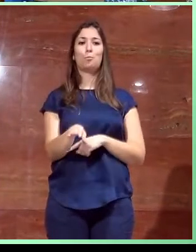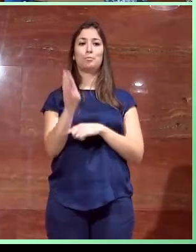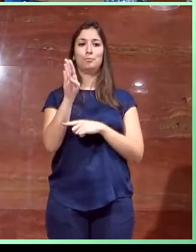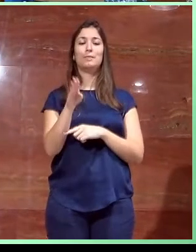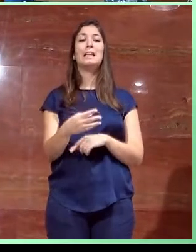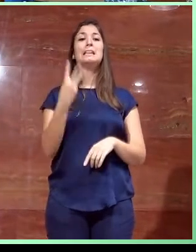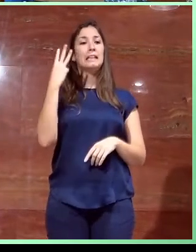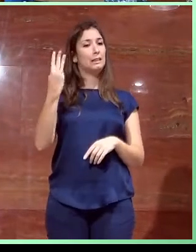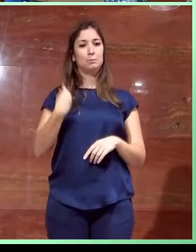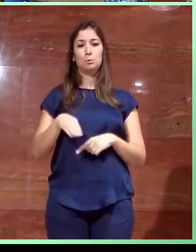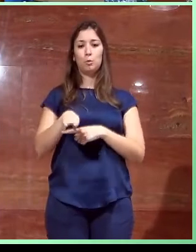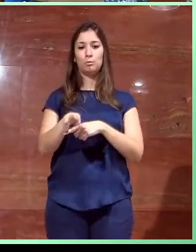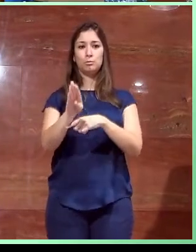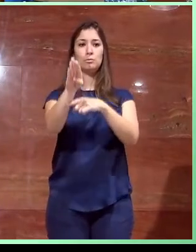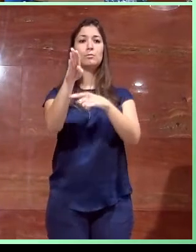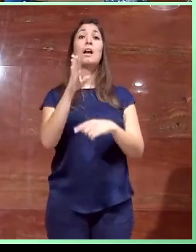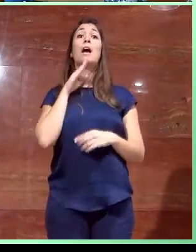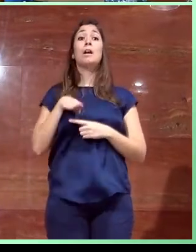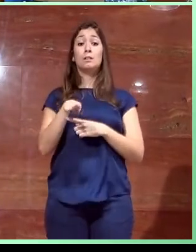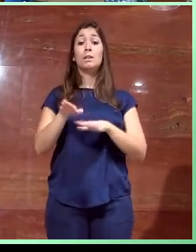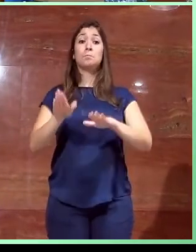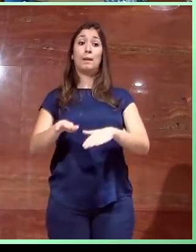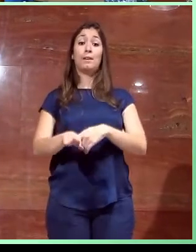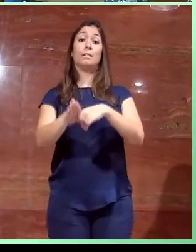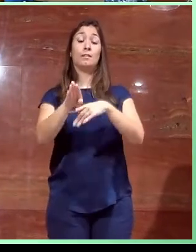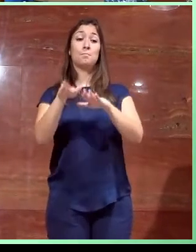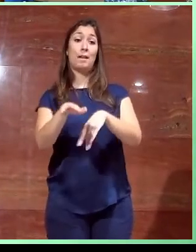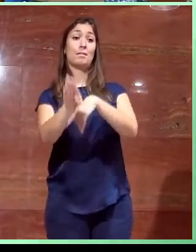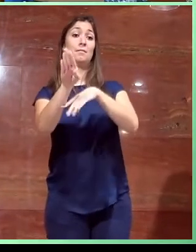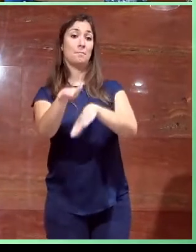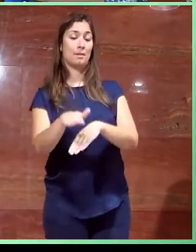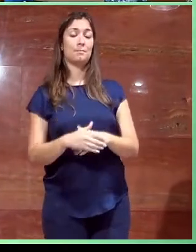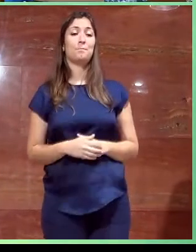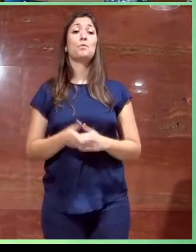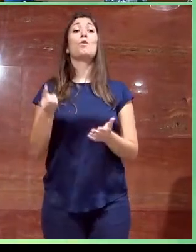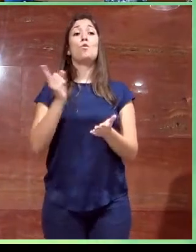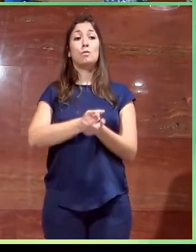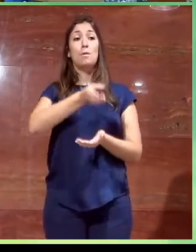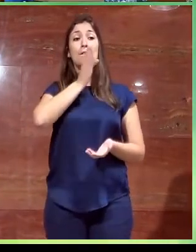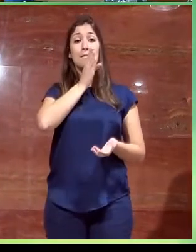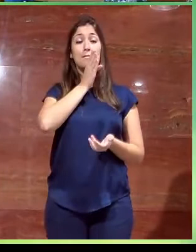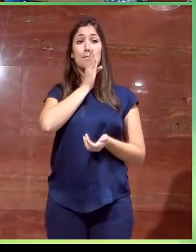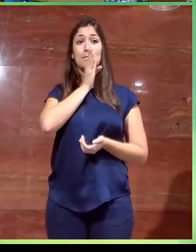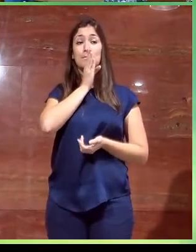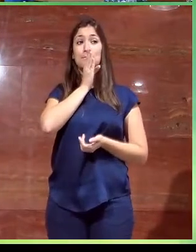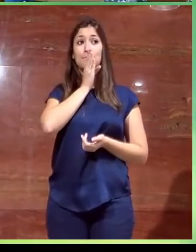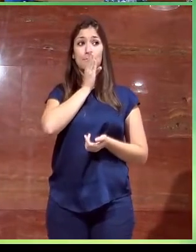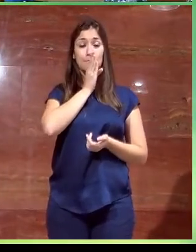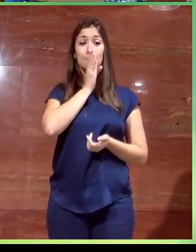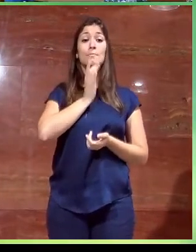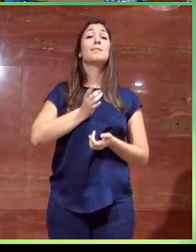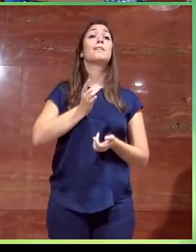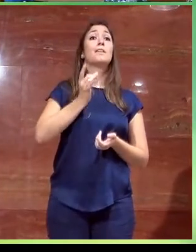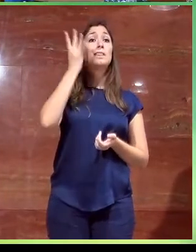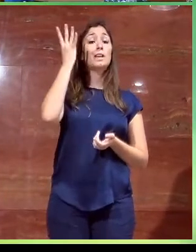tres tramos iguales, con sus descansillos intermedios, y además, bueno, pues volvemos a recurrir a esa idea